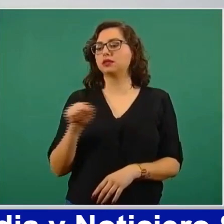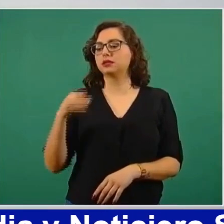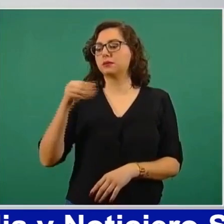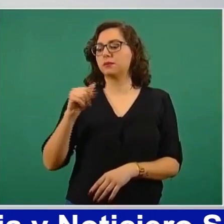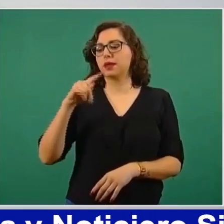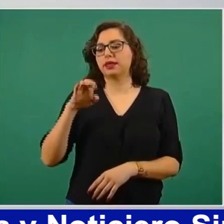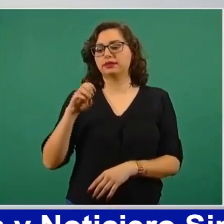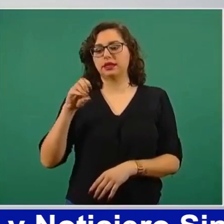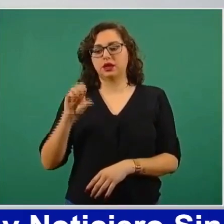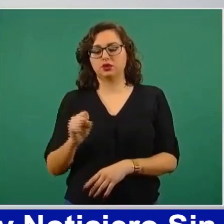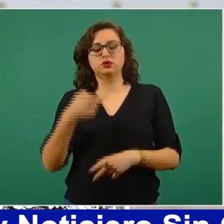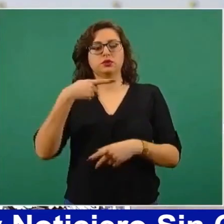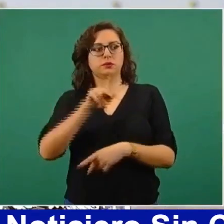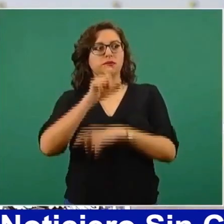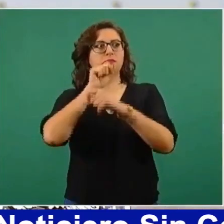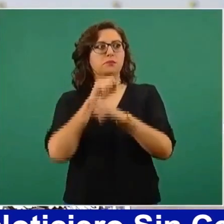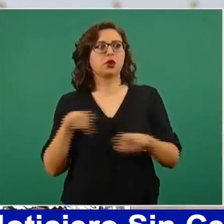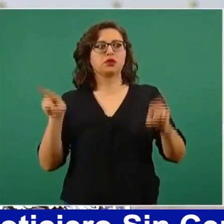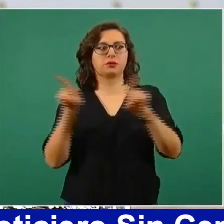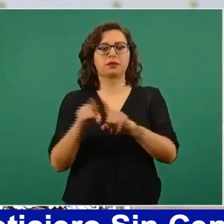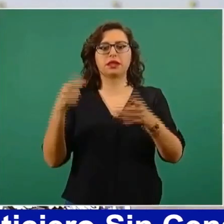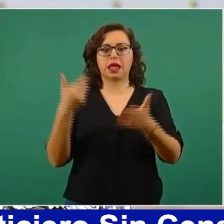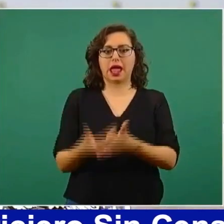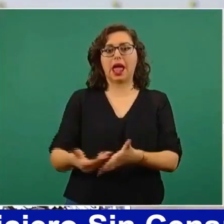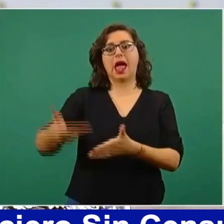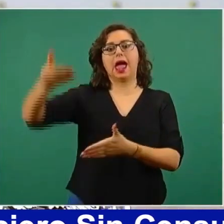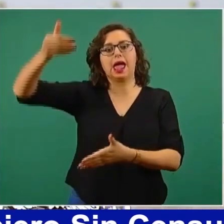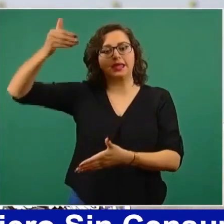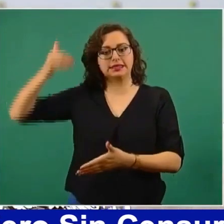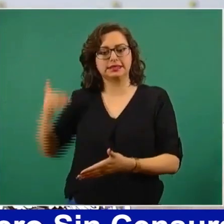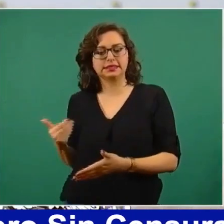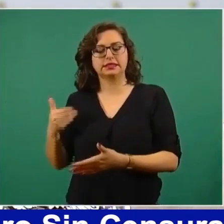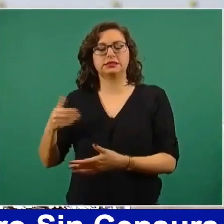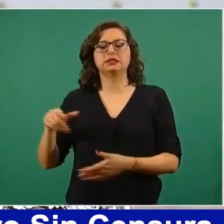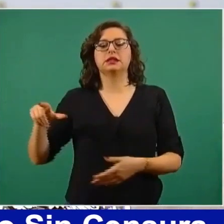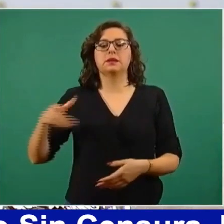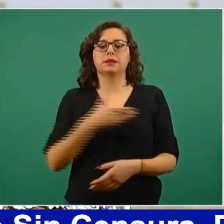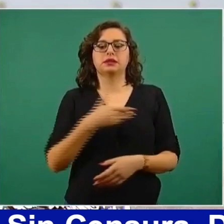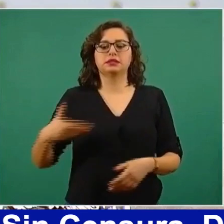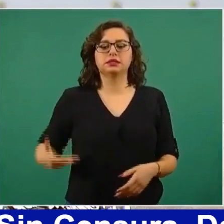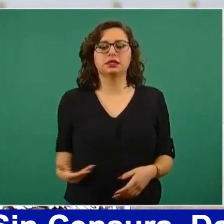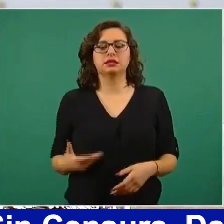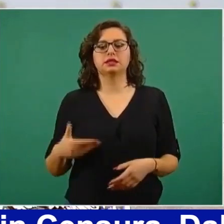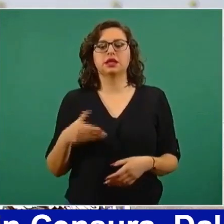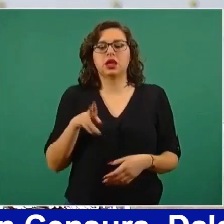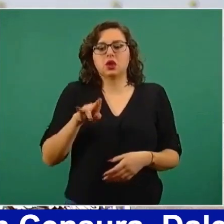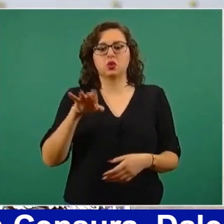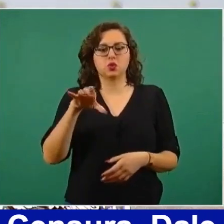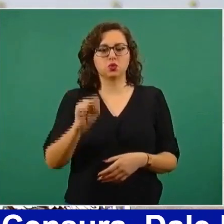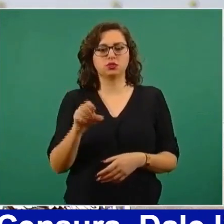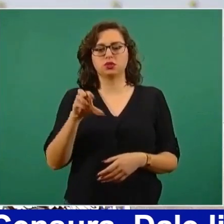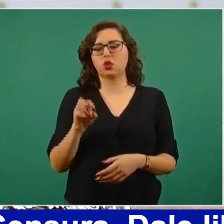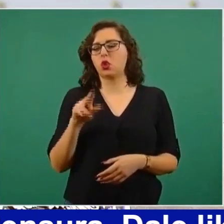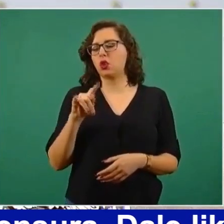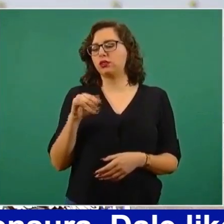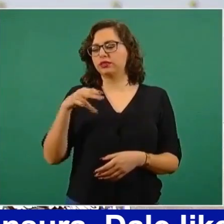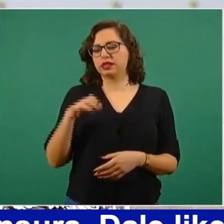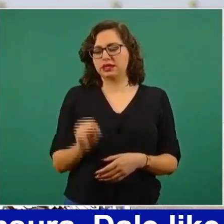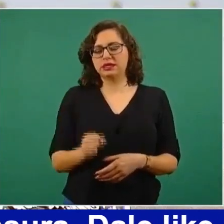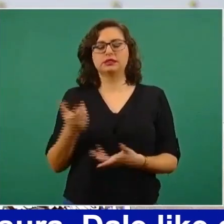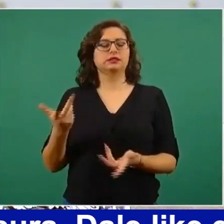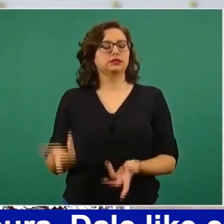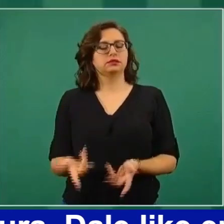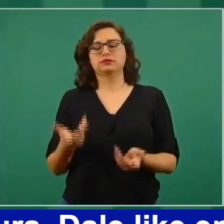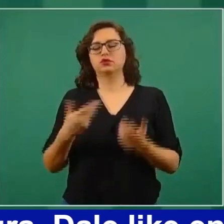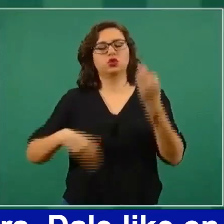Ahí se los dejo de tarea. Por lo mismo, ahora se